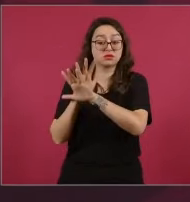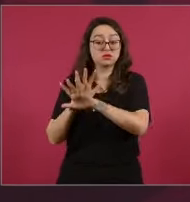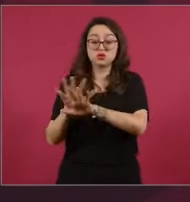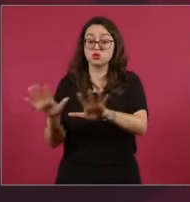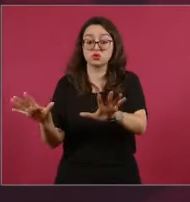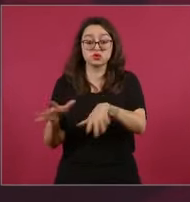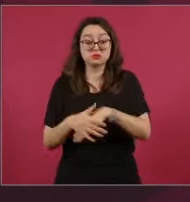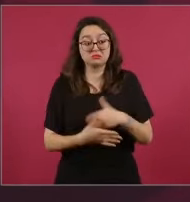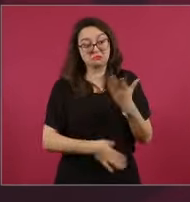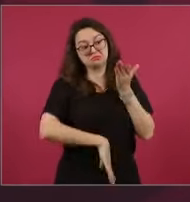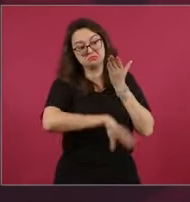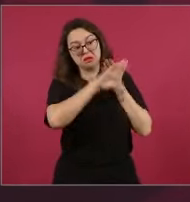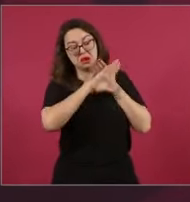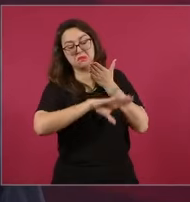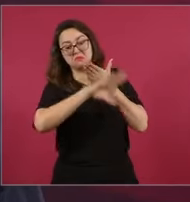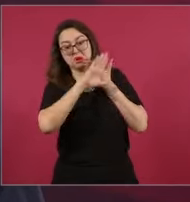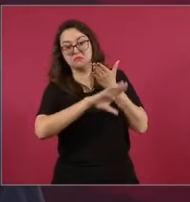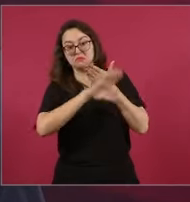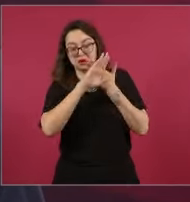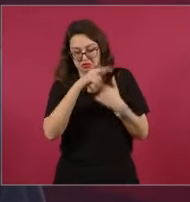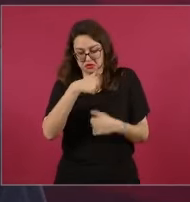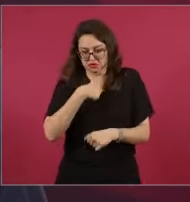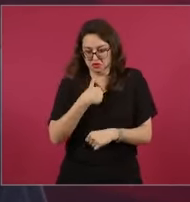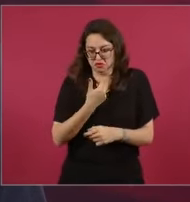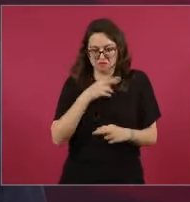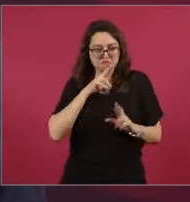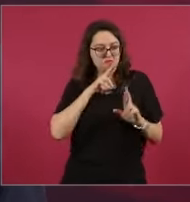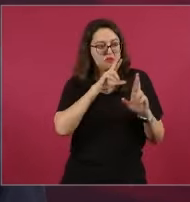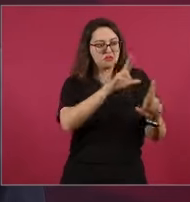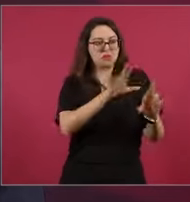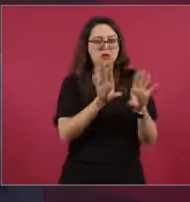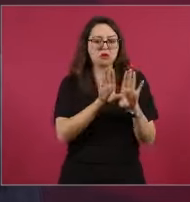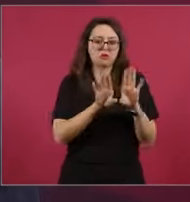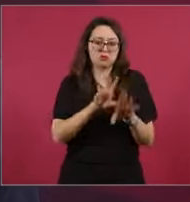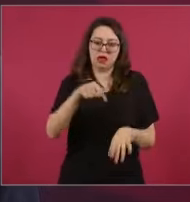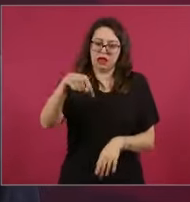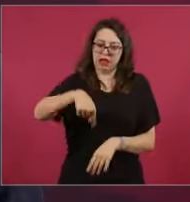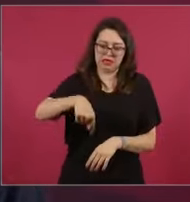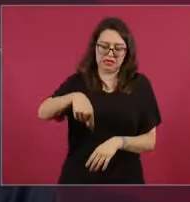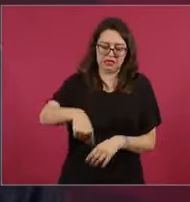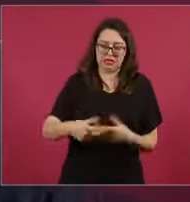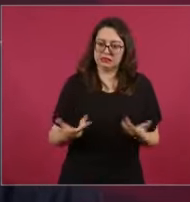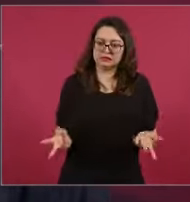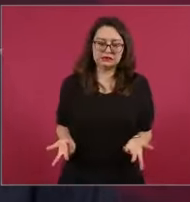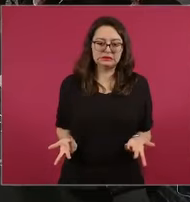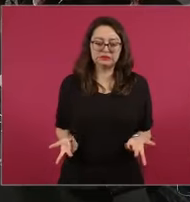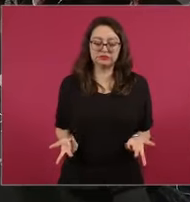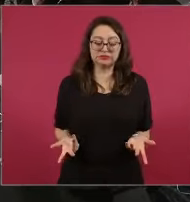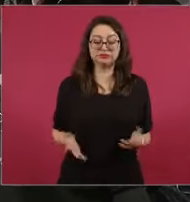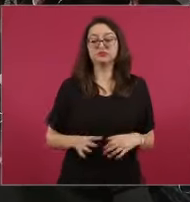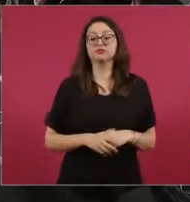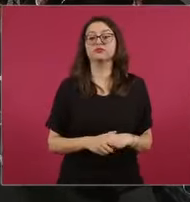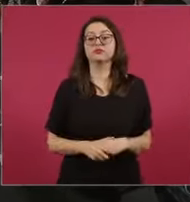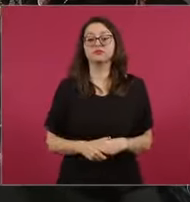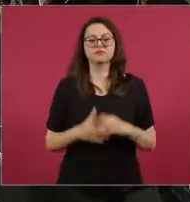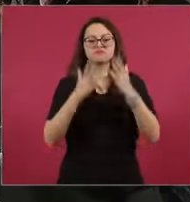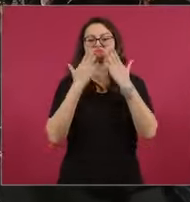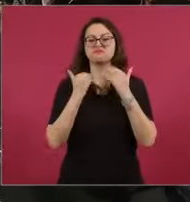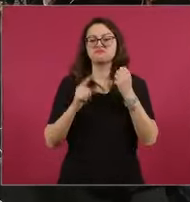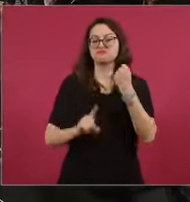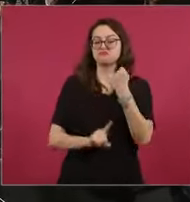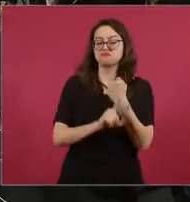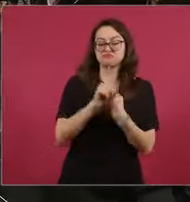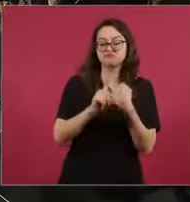nuestros adversarios. Entonces, en lo político nada, en lo